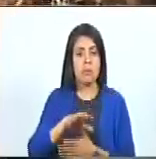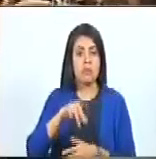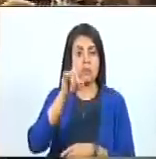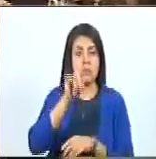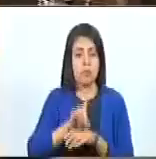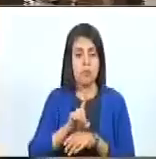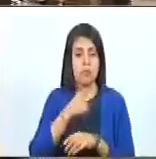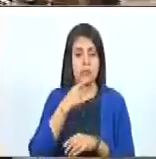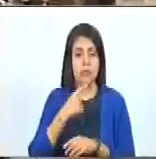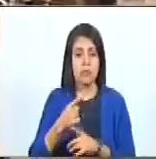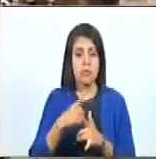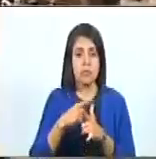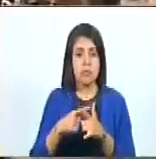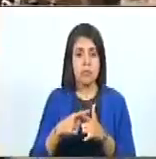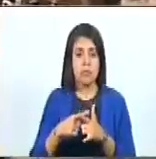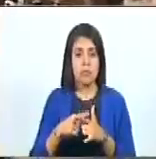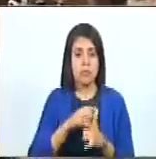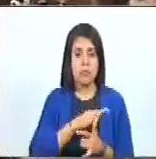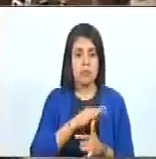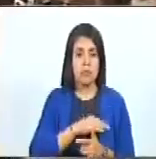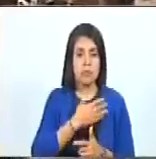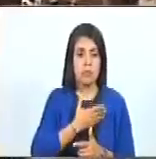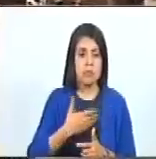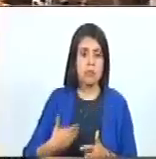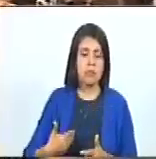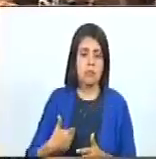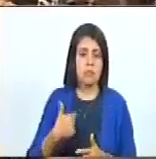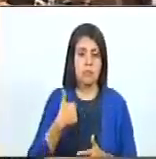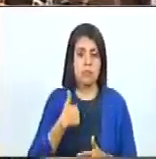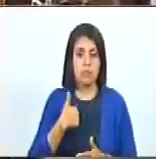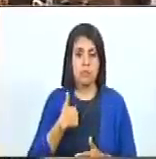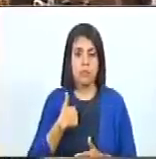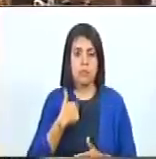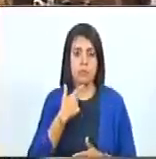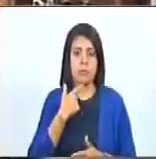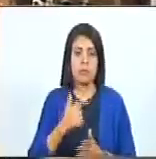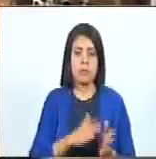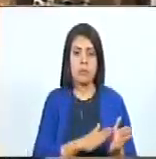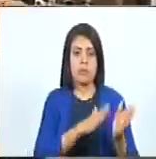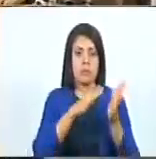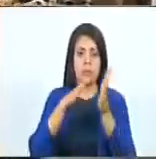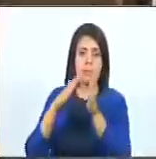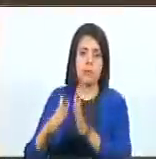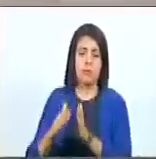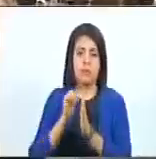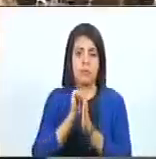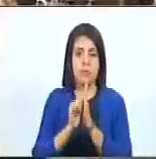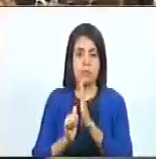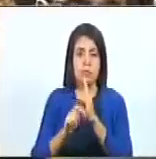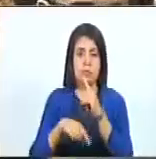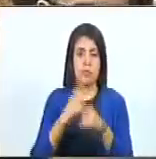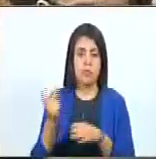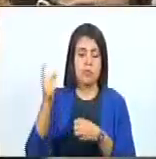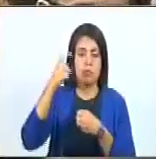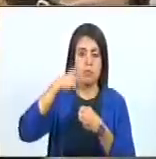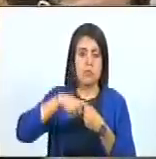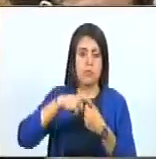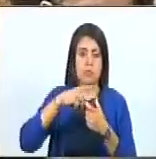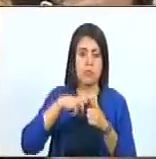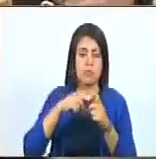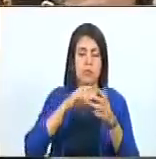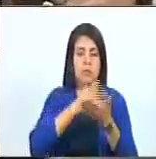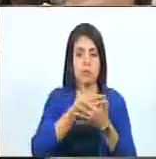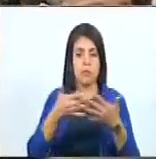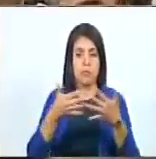punible. Por lo tanto, señor presidente, yo solicito el diferimiento de este artículo para incluirlo en su